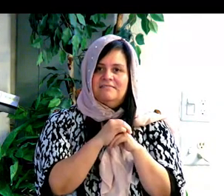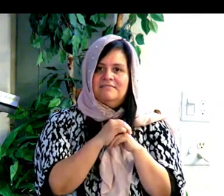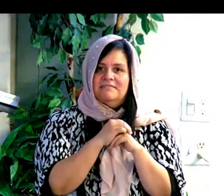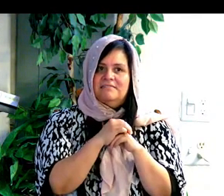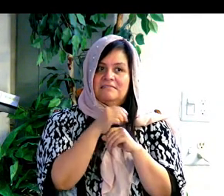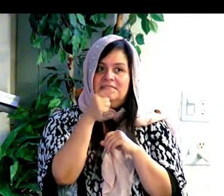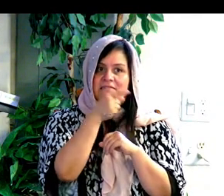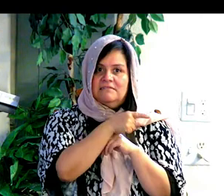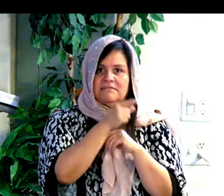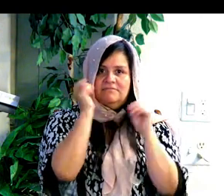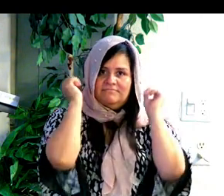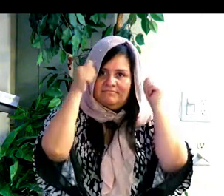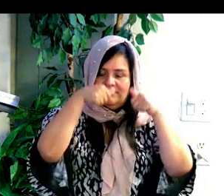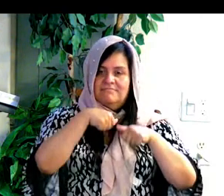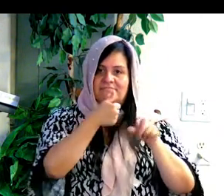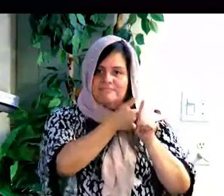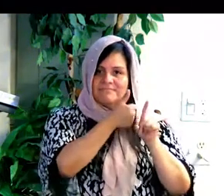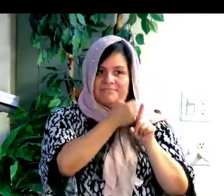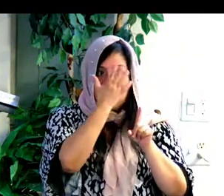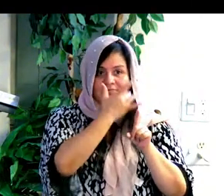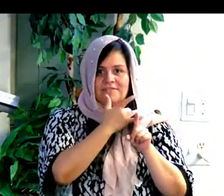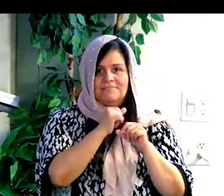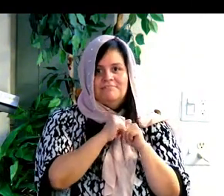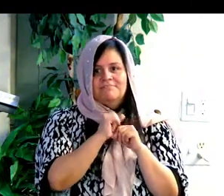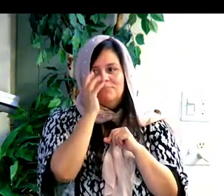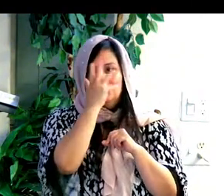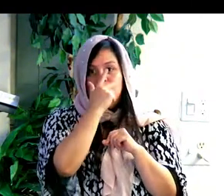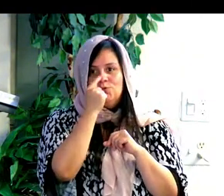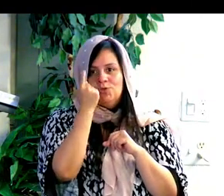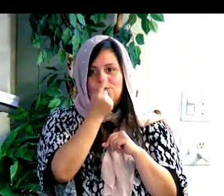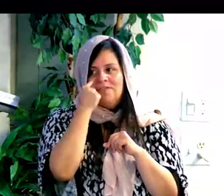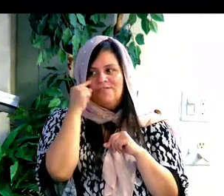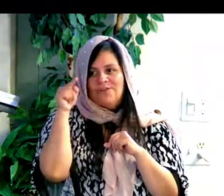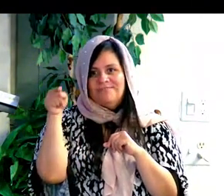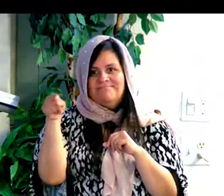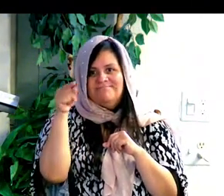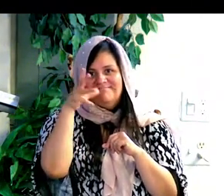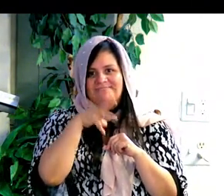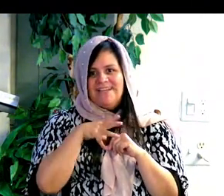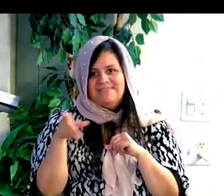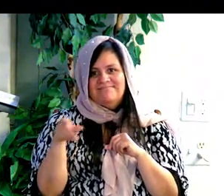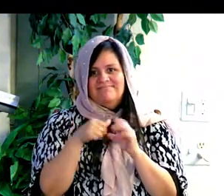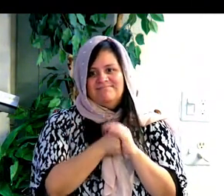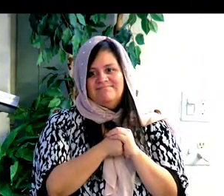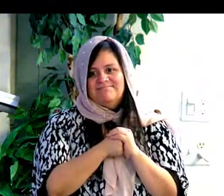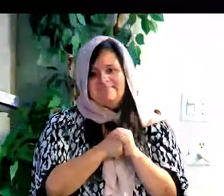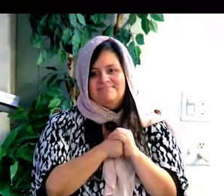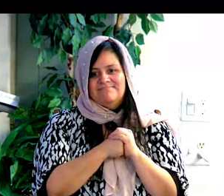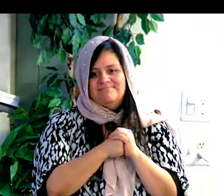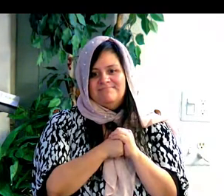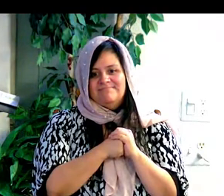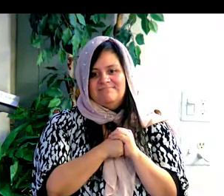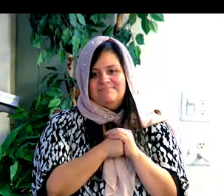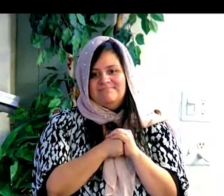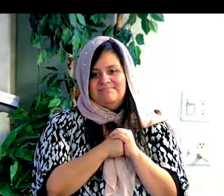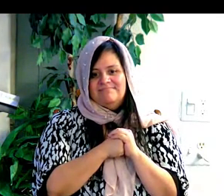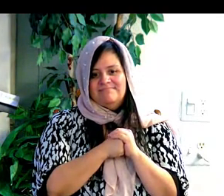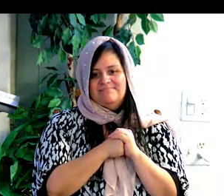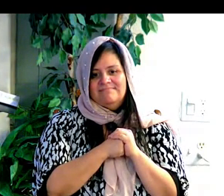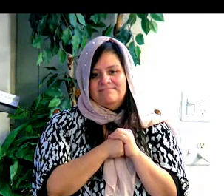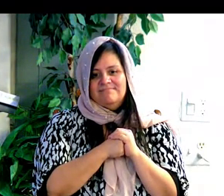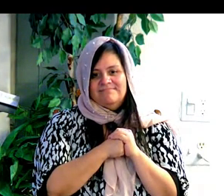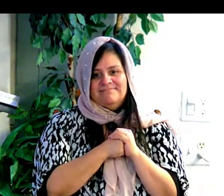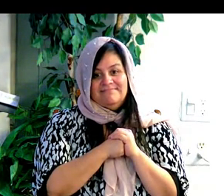husband. Cuando hablamos de las palabras sagradas, dice, hablando de Rebecca, que estaba como velada, como que ella